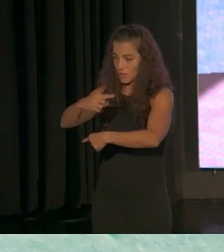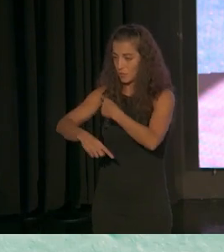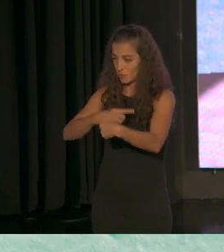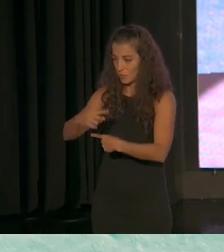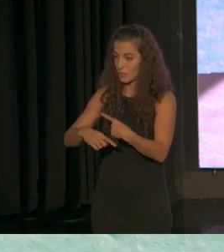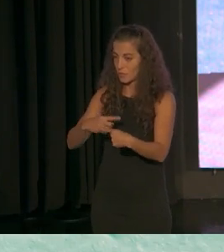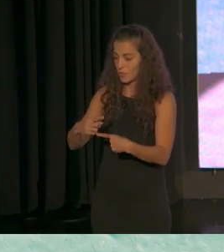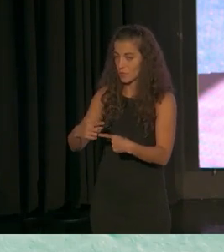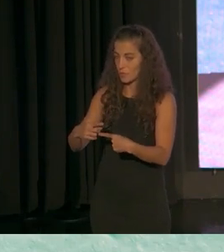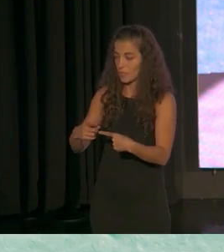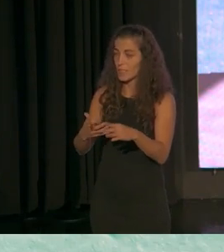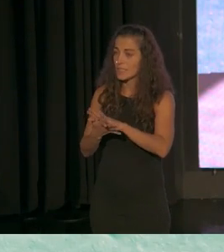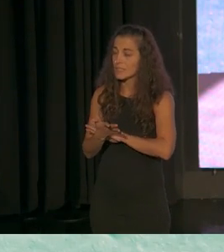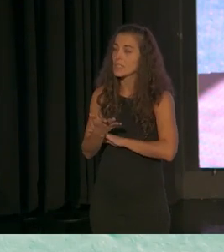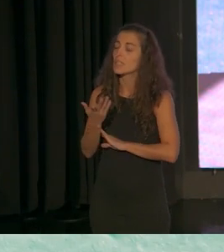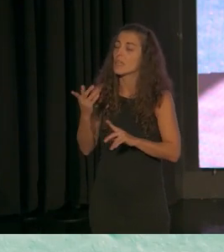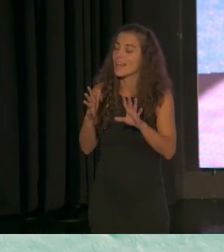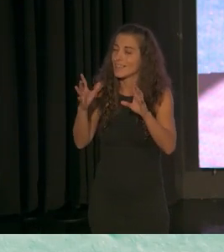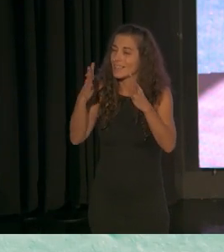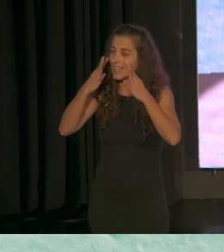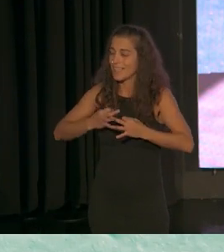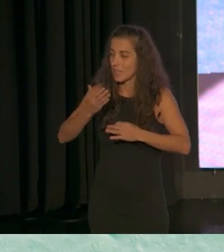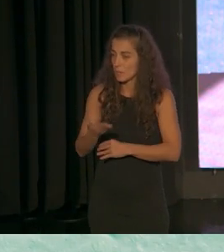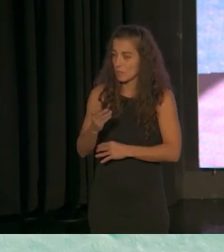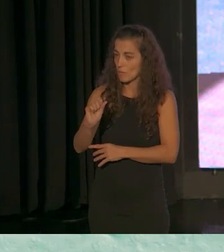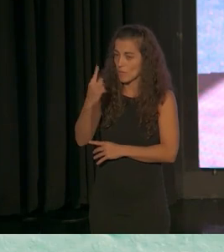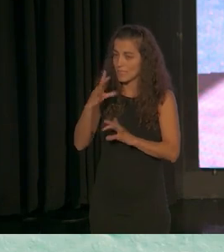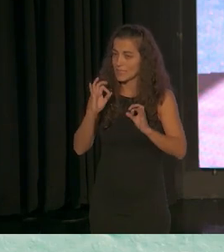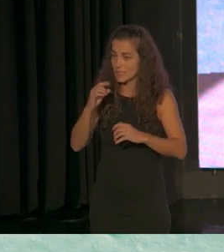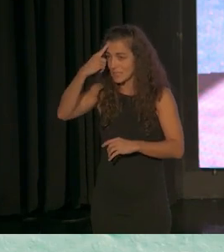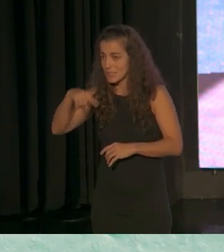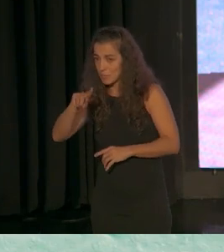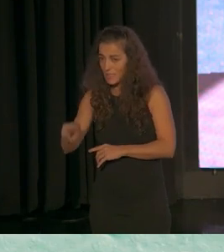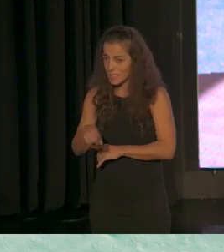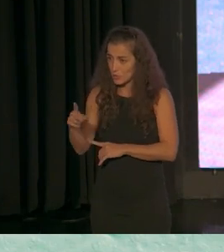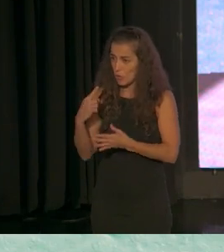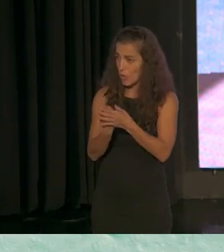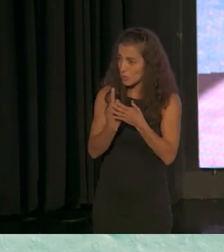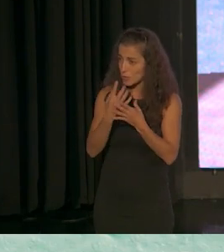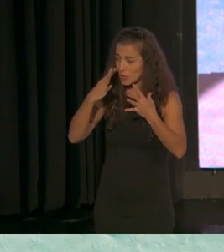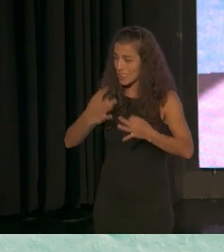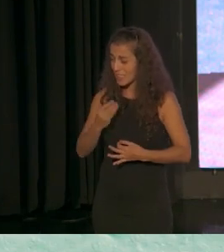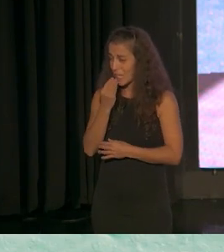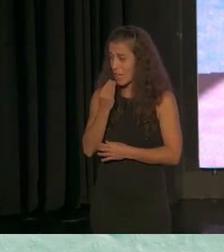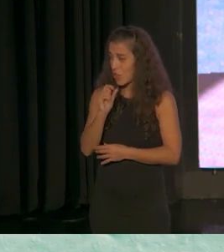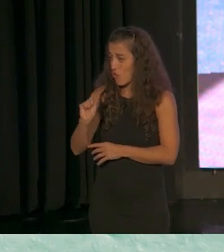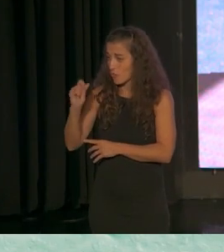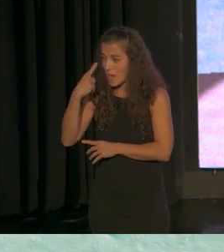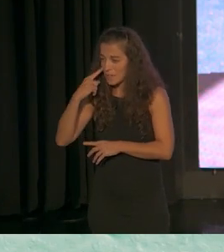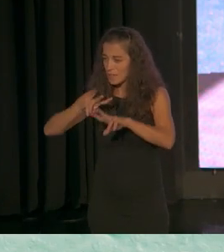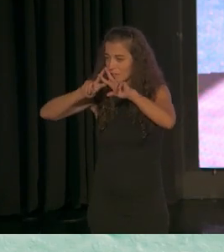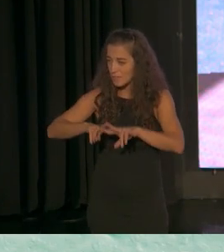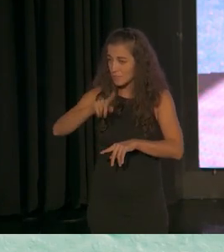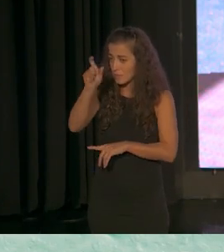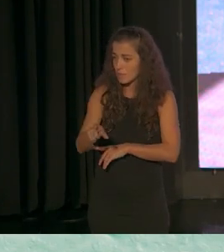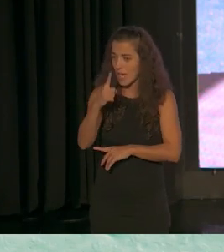importante no es que sepan o no sepan de autismo sino que valoran su actitud y la predisposición la actitud y la